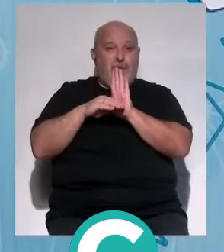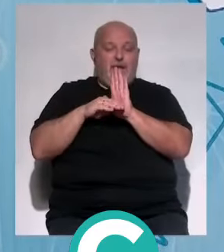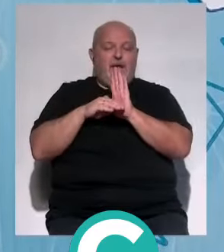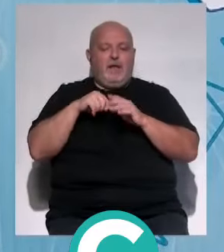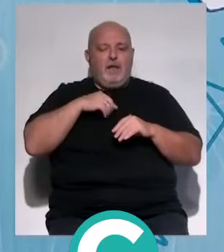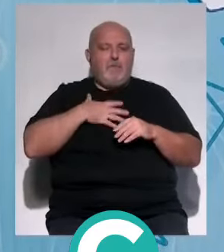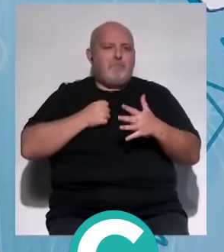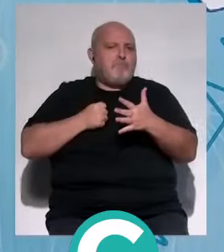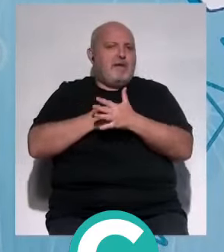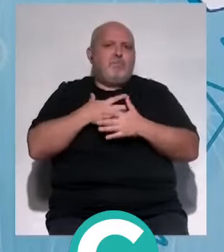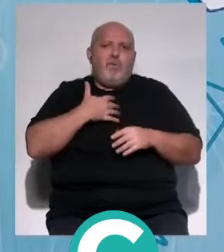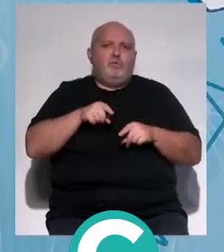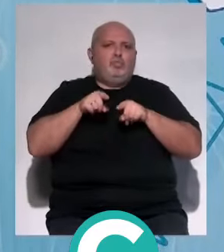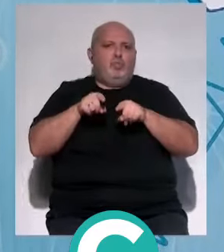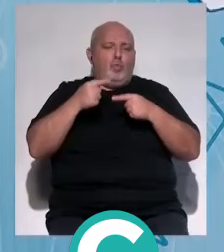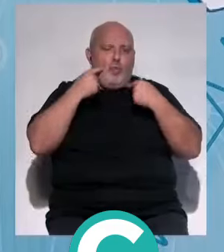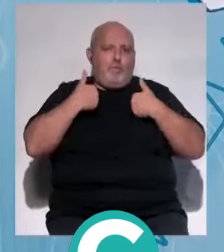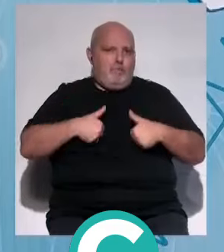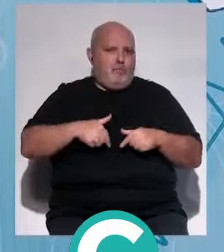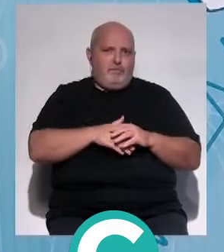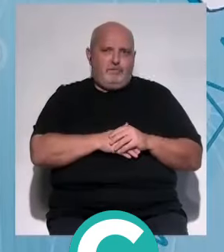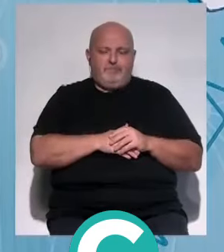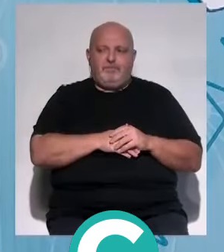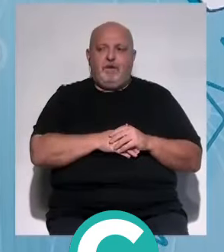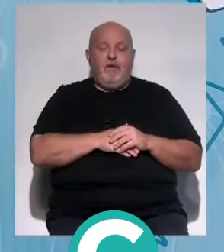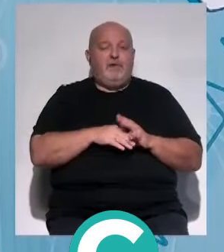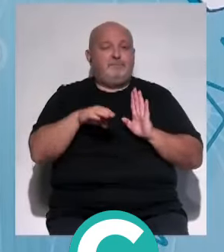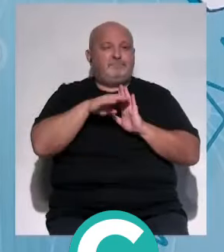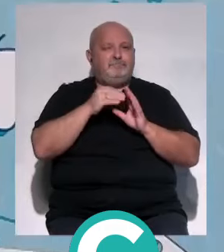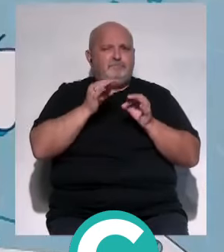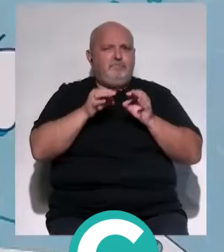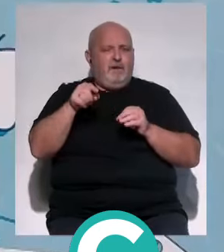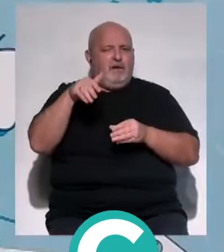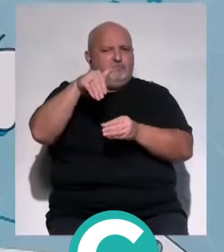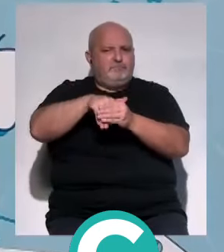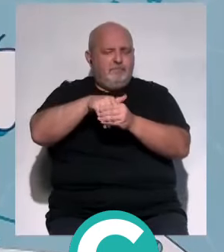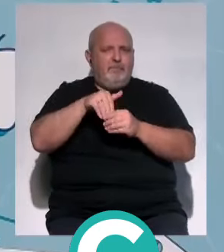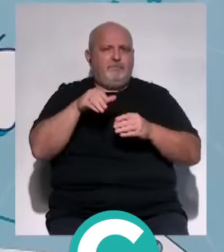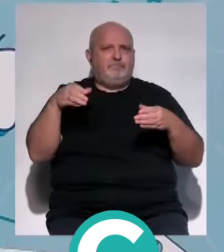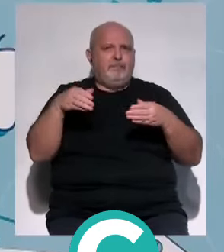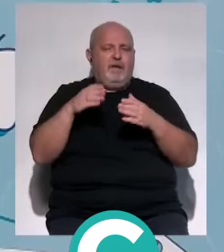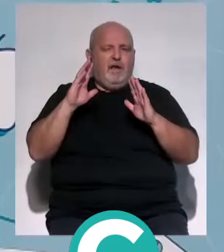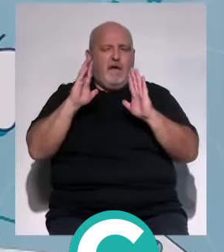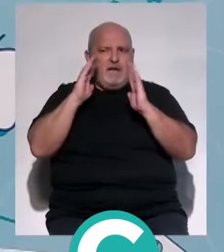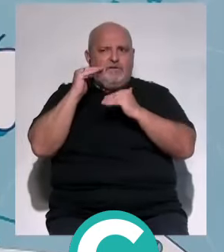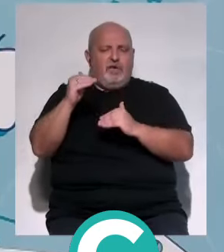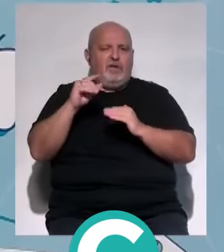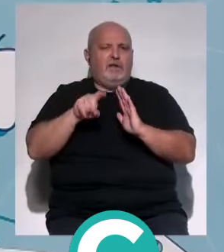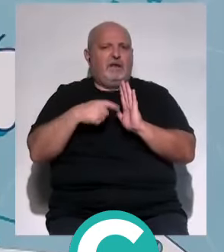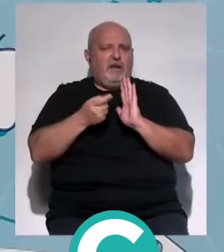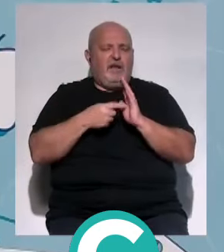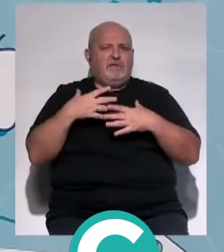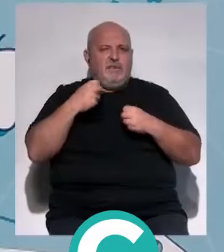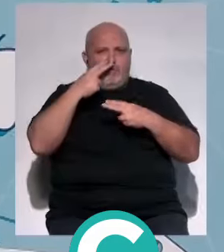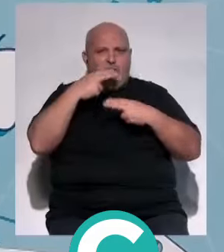puedas, lo que tu cuerpo te permita. ¿Los dietistas-nutricionistas forman parte de esa atención integral a día de hoy en la